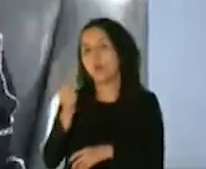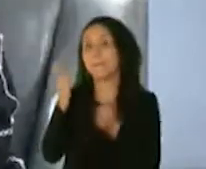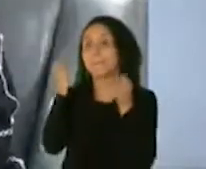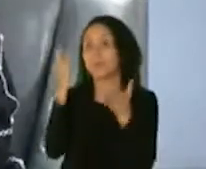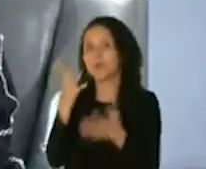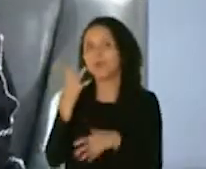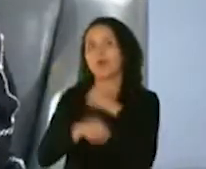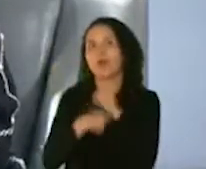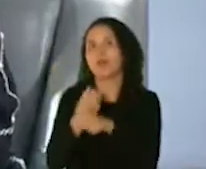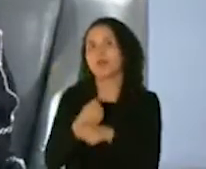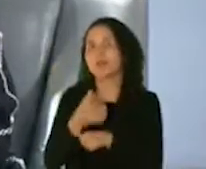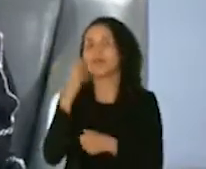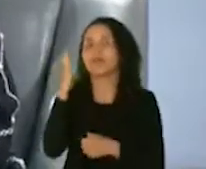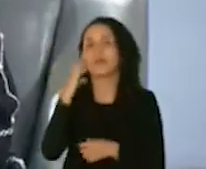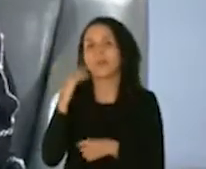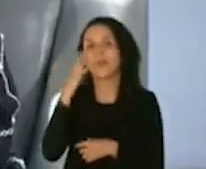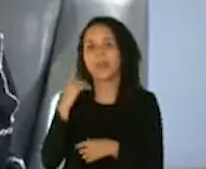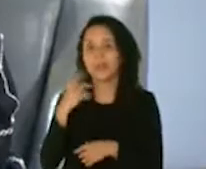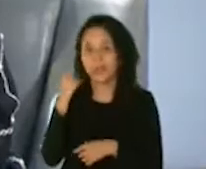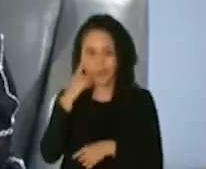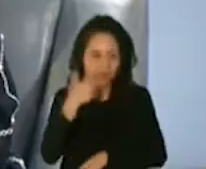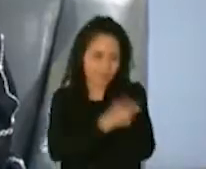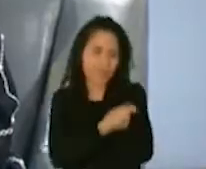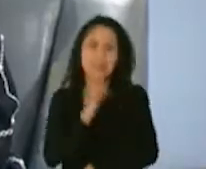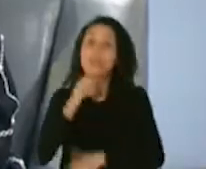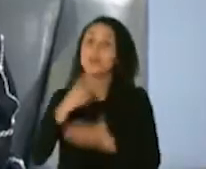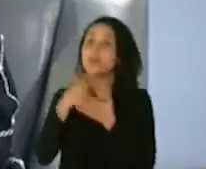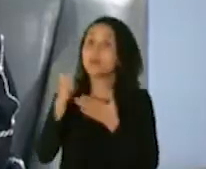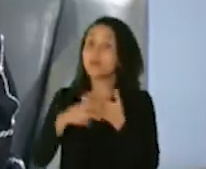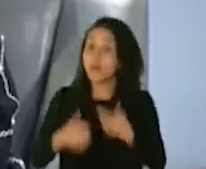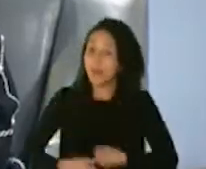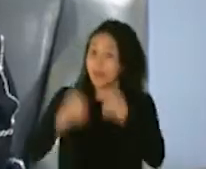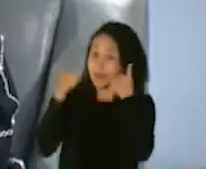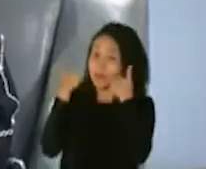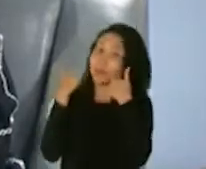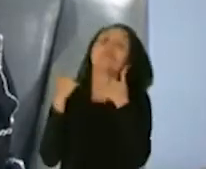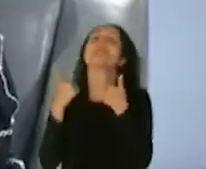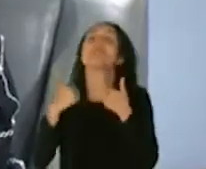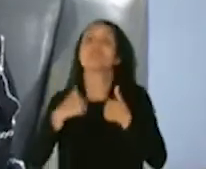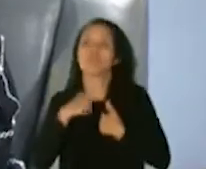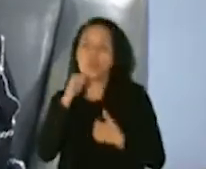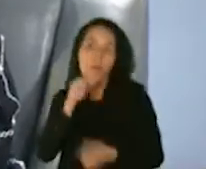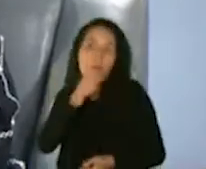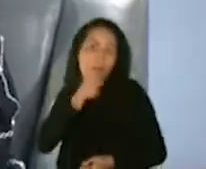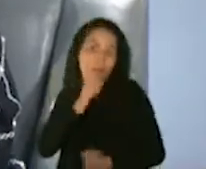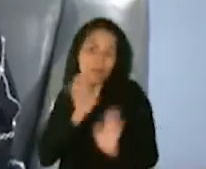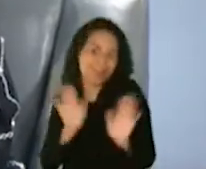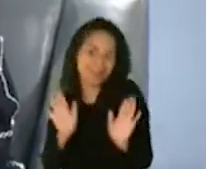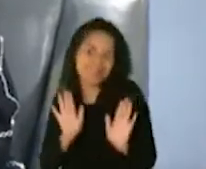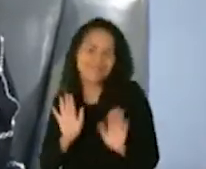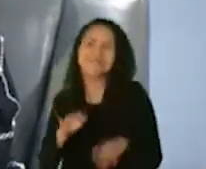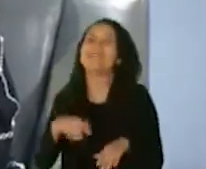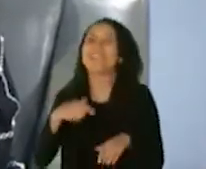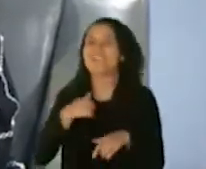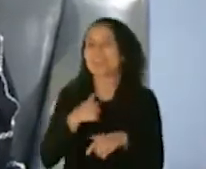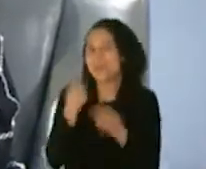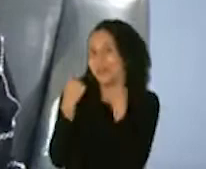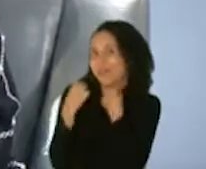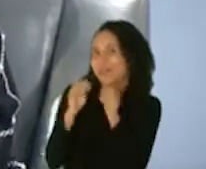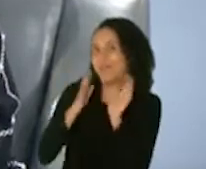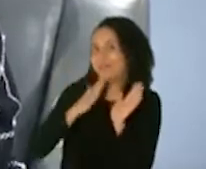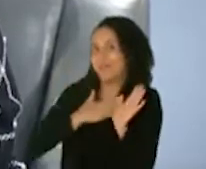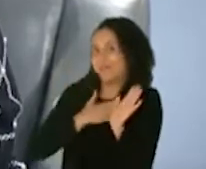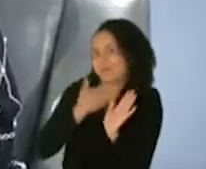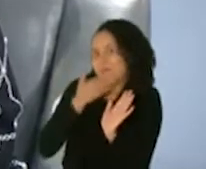experiencia en el área de vacunación. Y este programa es en vivo, así que yo no soy periodista, voy a hacer lo mejor de mí y dar lo